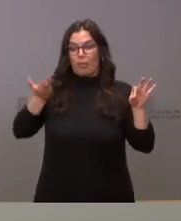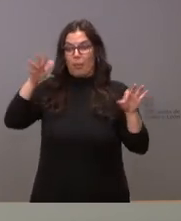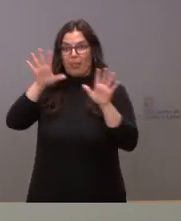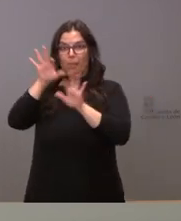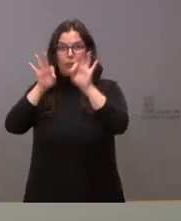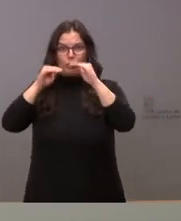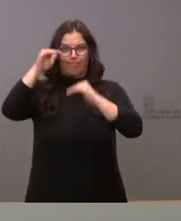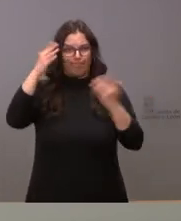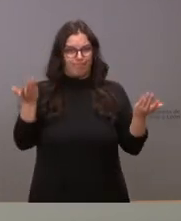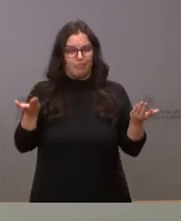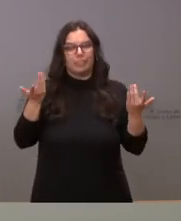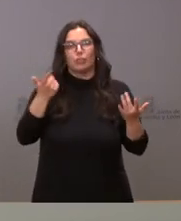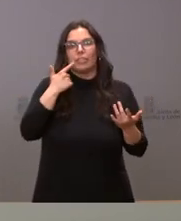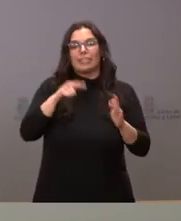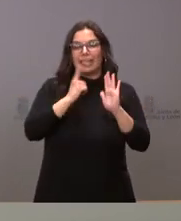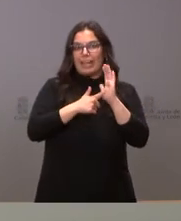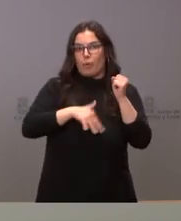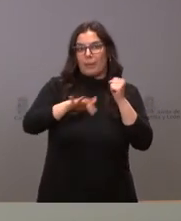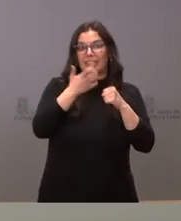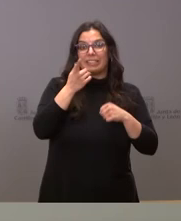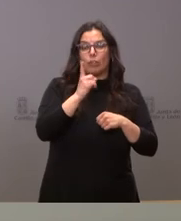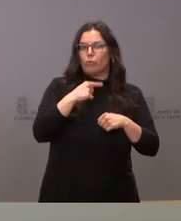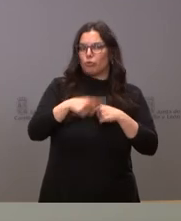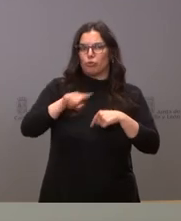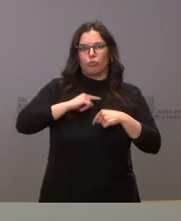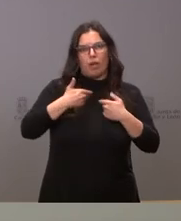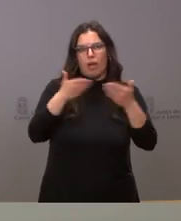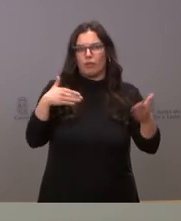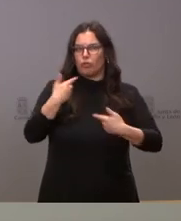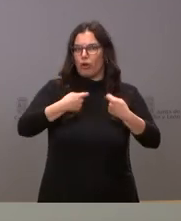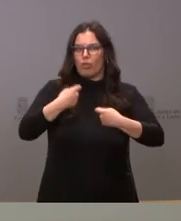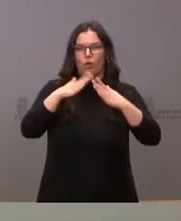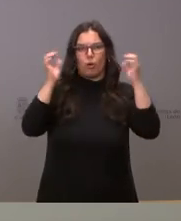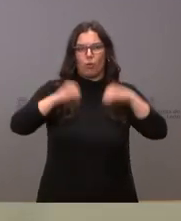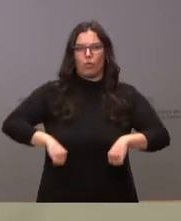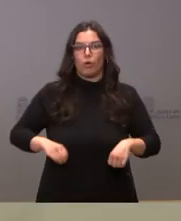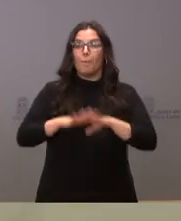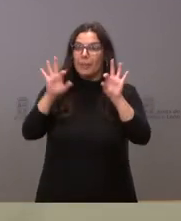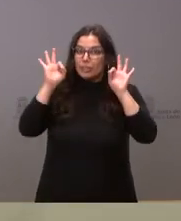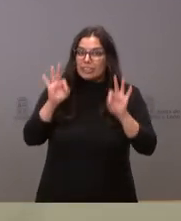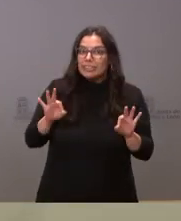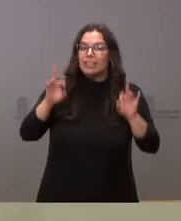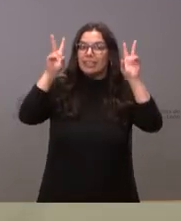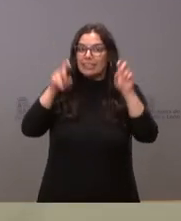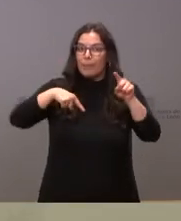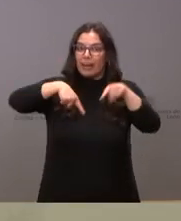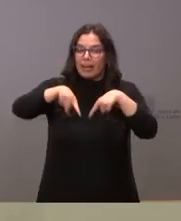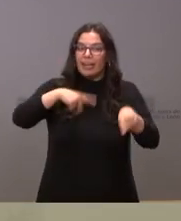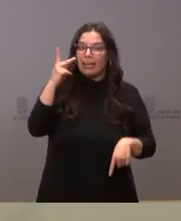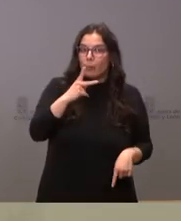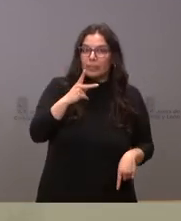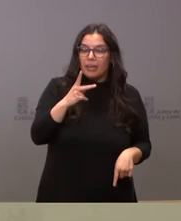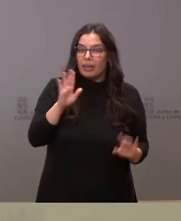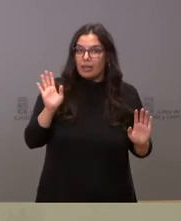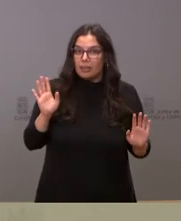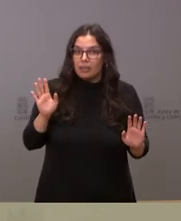y en lo que no sea legislación básica pues estamos abiertos lógicamente a los procesos de negociación y de acuerdo pero concretamente con el tema del kilometraje eso ya no